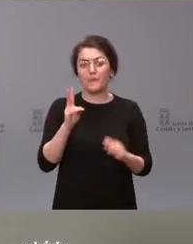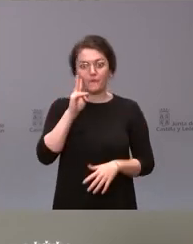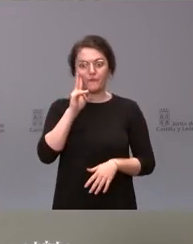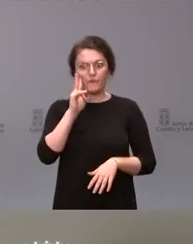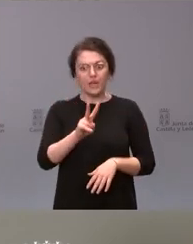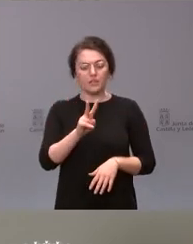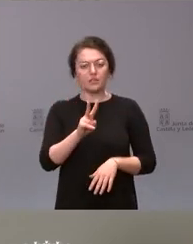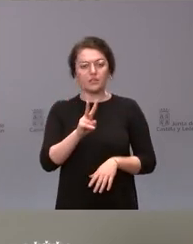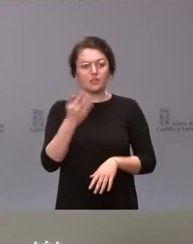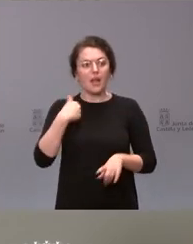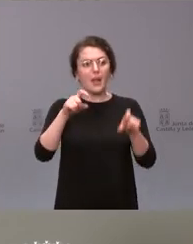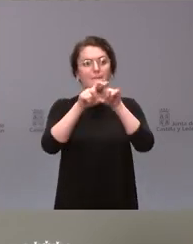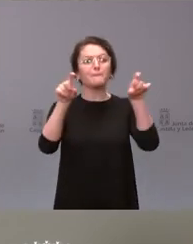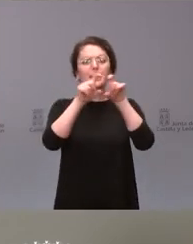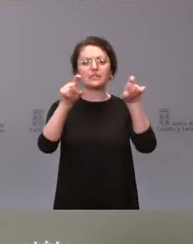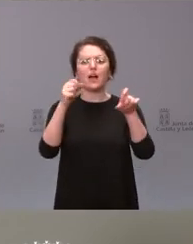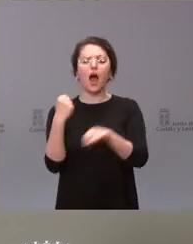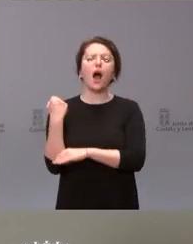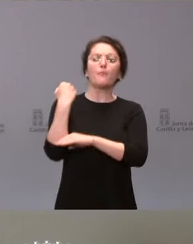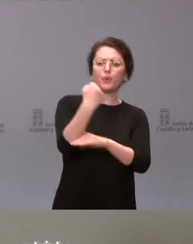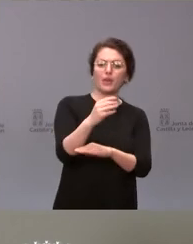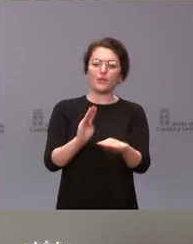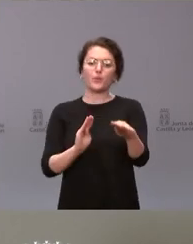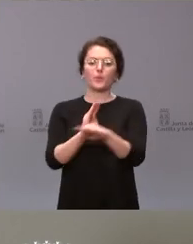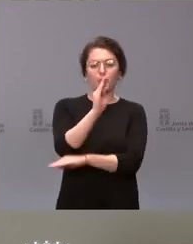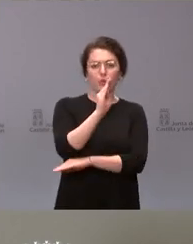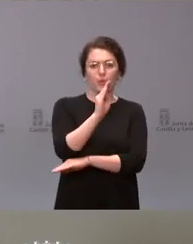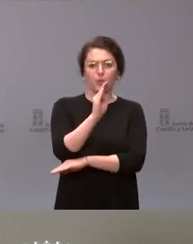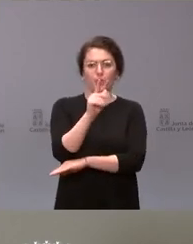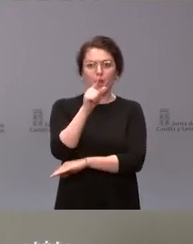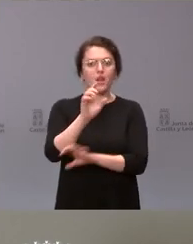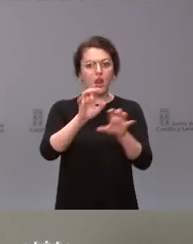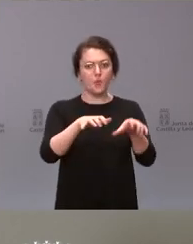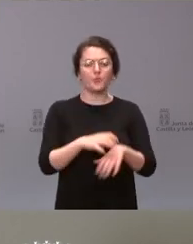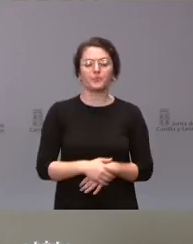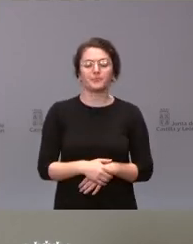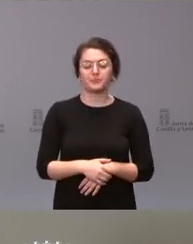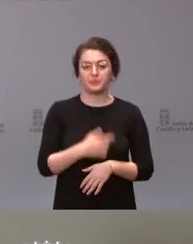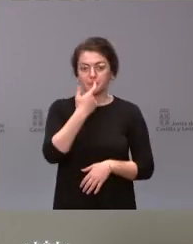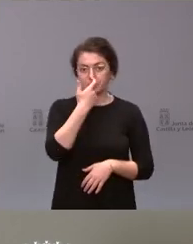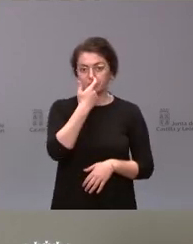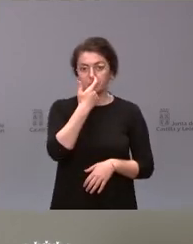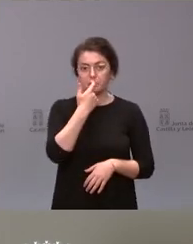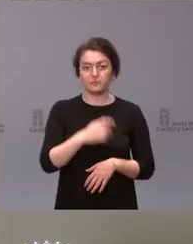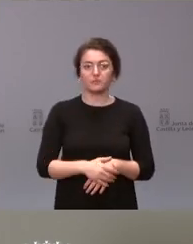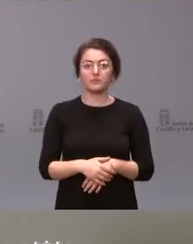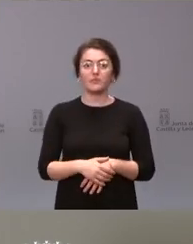sido apoyadas y que están siendo financiadas por la Junta de Castilla y León en la provincia de León y otras infraestructuras